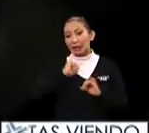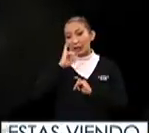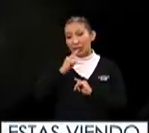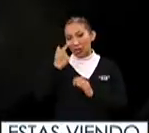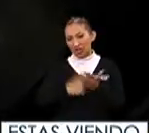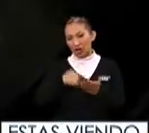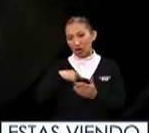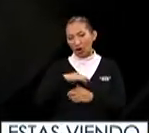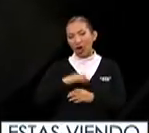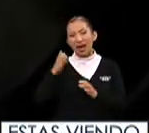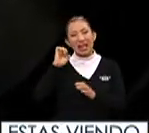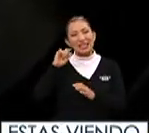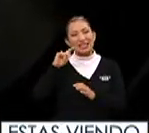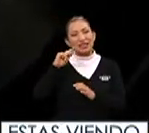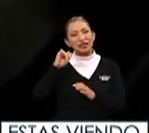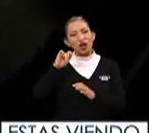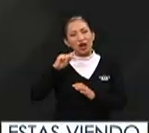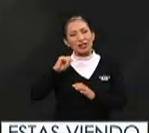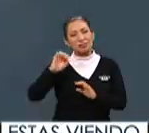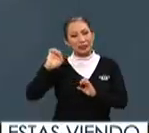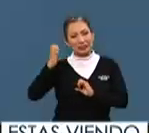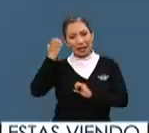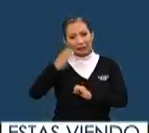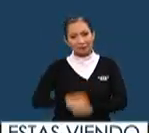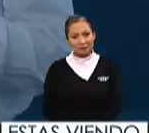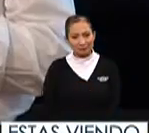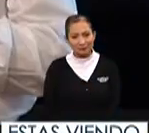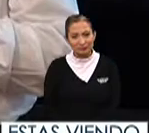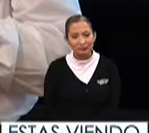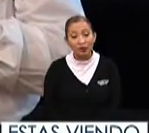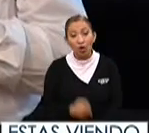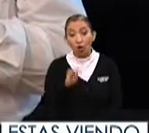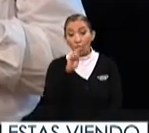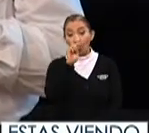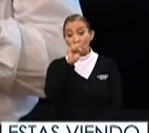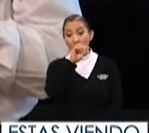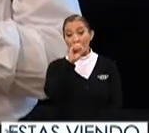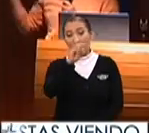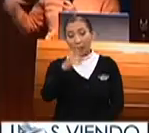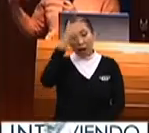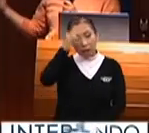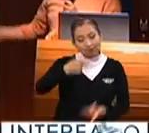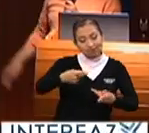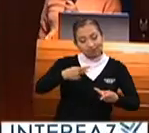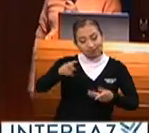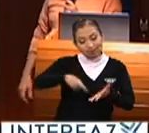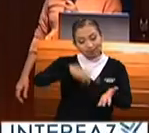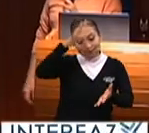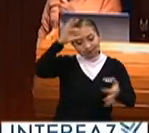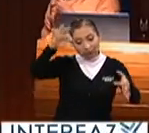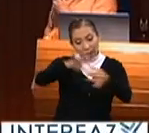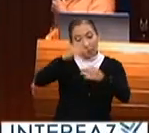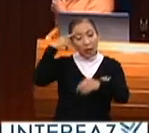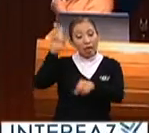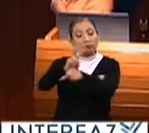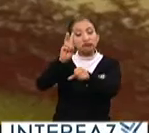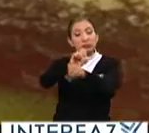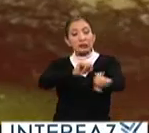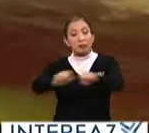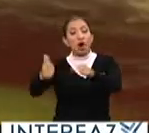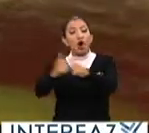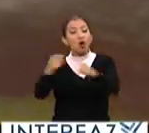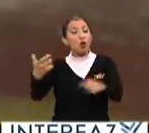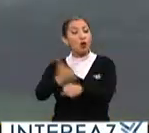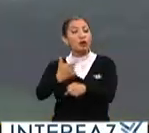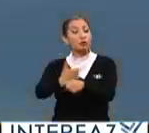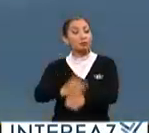Imágenes de la Estación Espacial Internacional. La UNAM alista varios convenios de cooperación en materia de monitoreo sísmico con